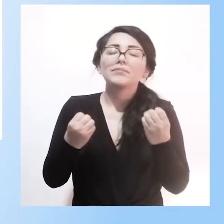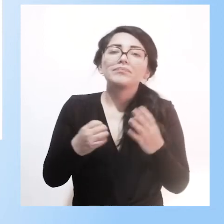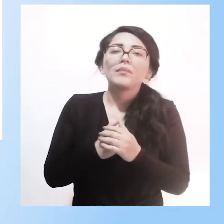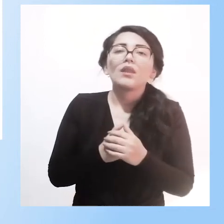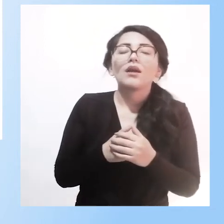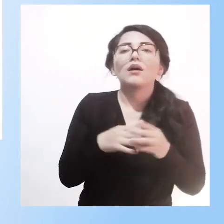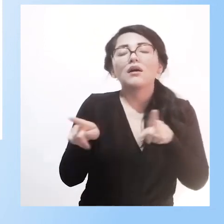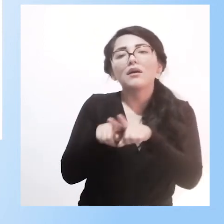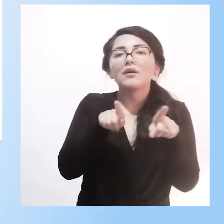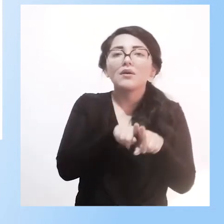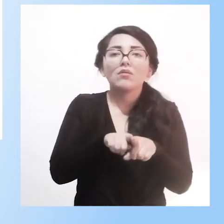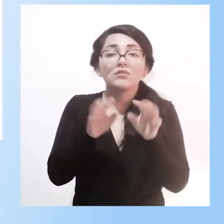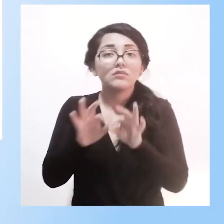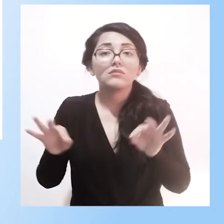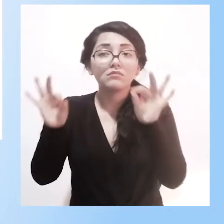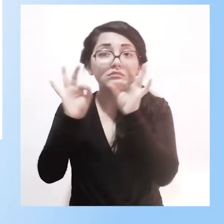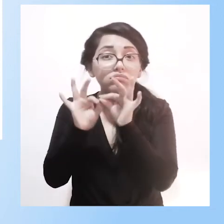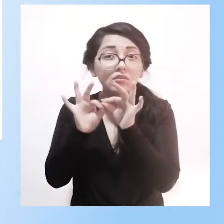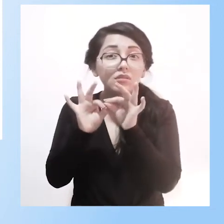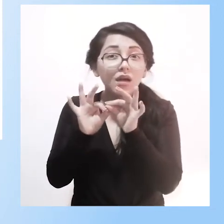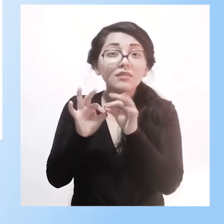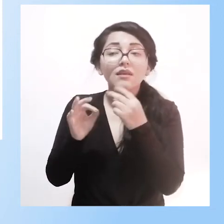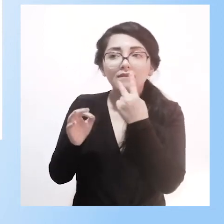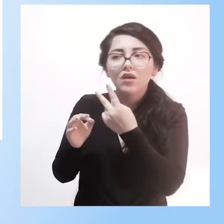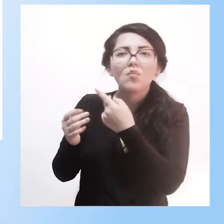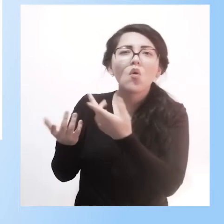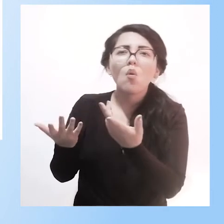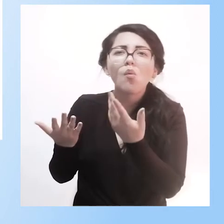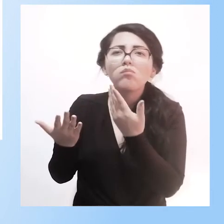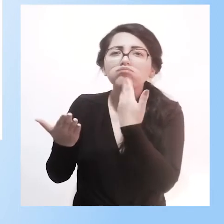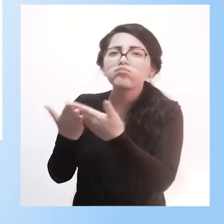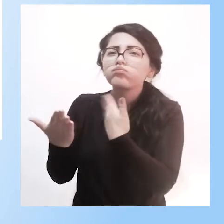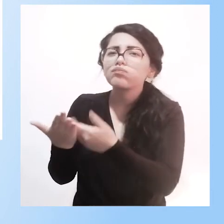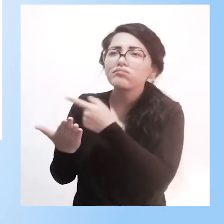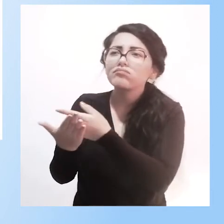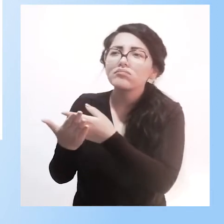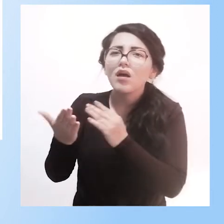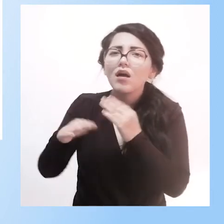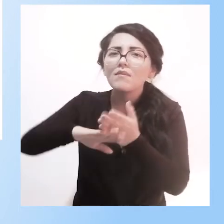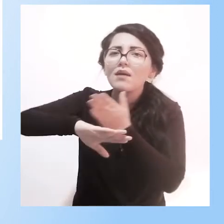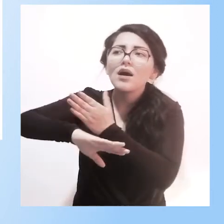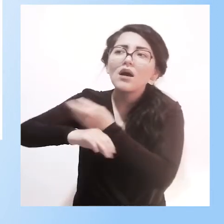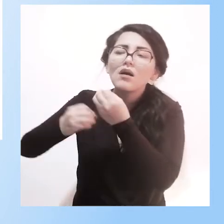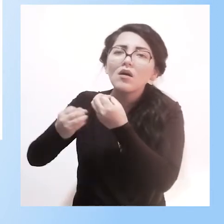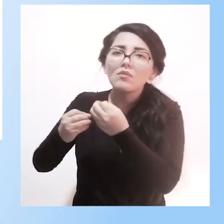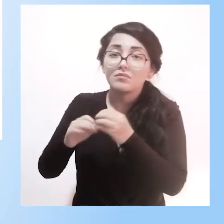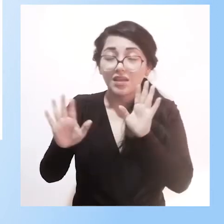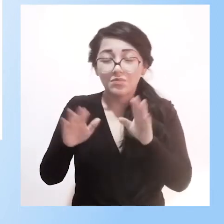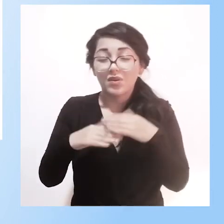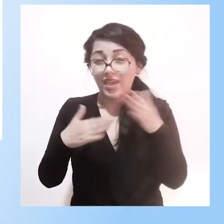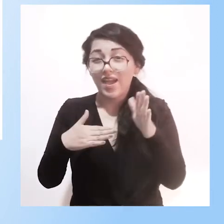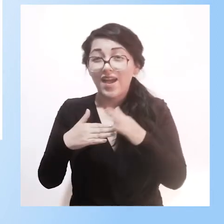hospitalaria. Sumamente importante para ver las evidencias. Si hay, próximamente va a salir, por ejemplo, una